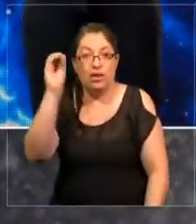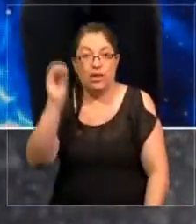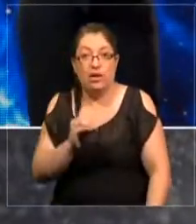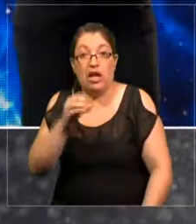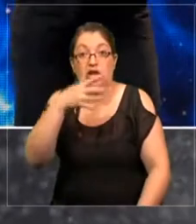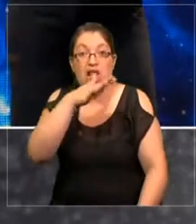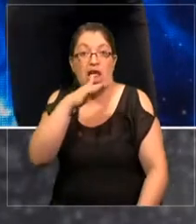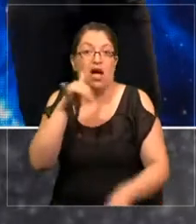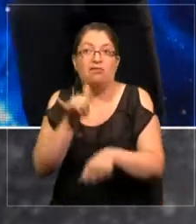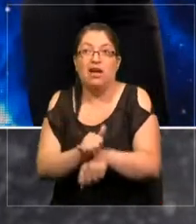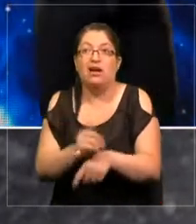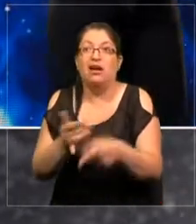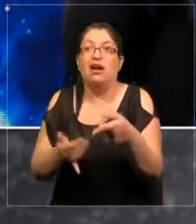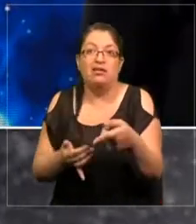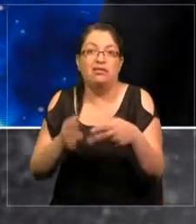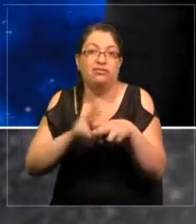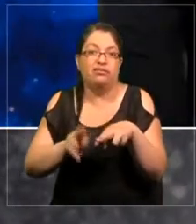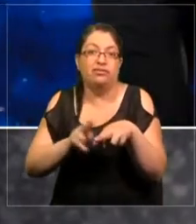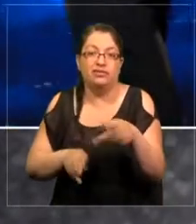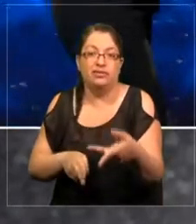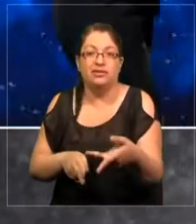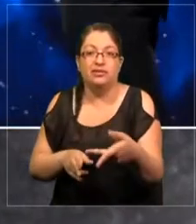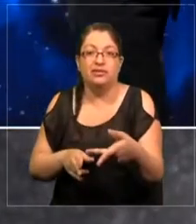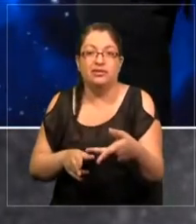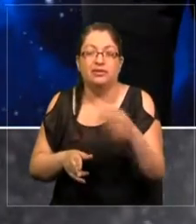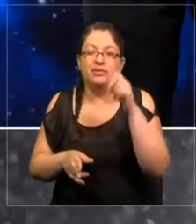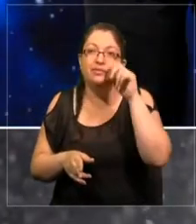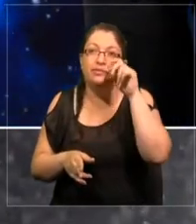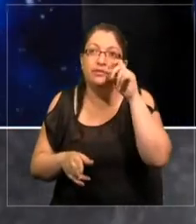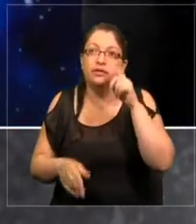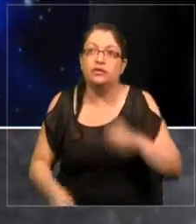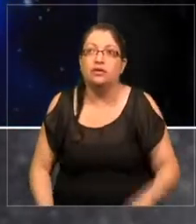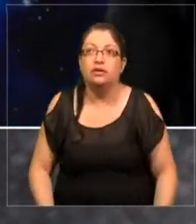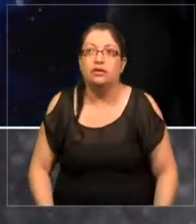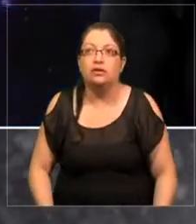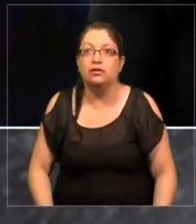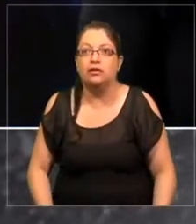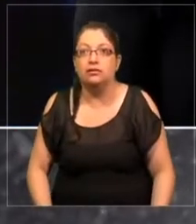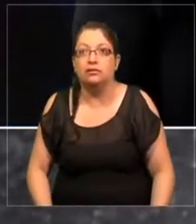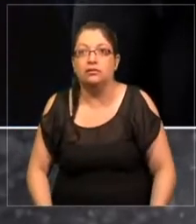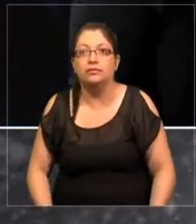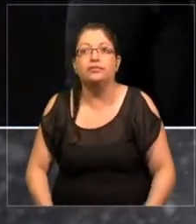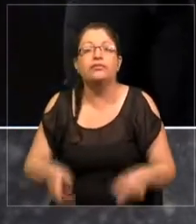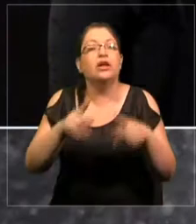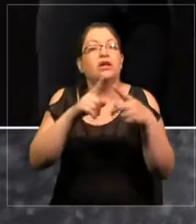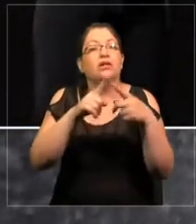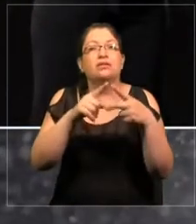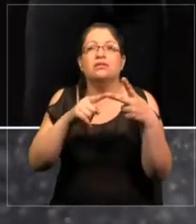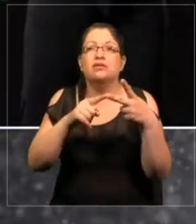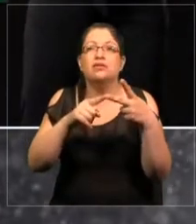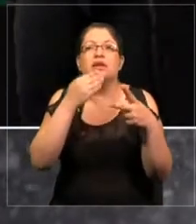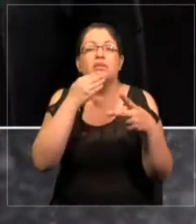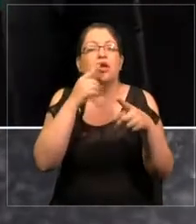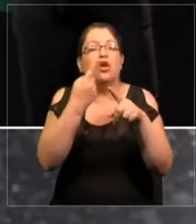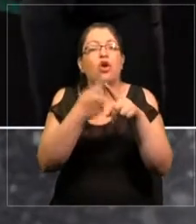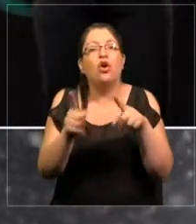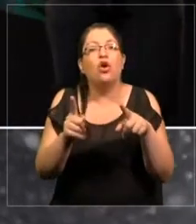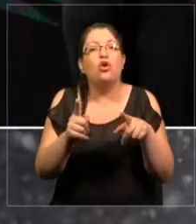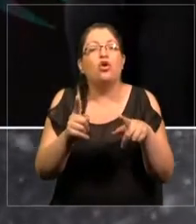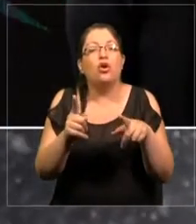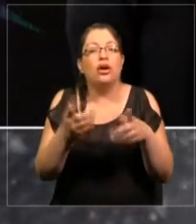El 50% de recursos naturales y el otro es reclamada y obtenida de